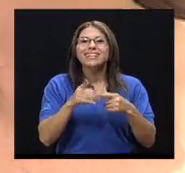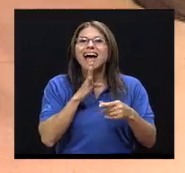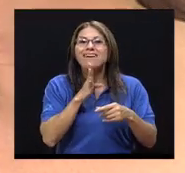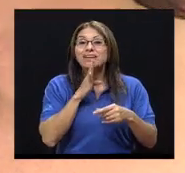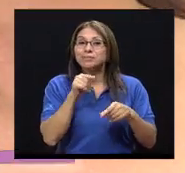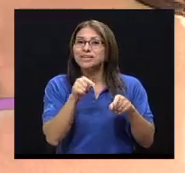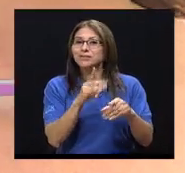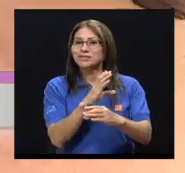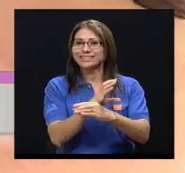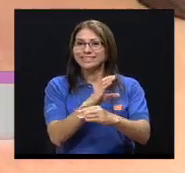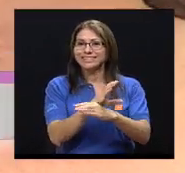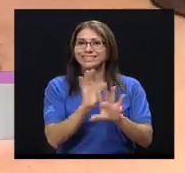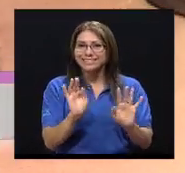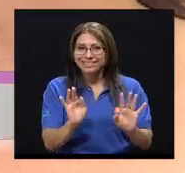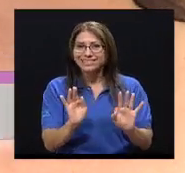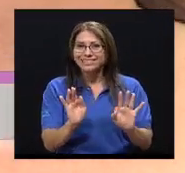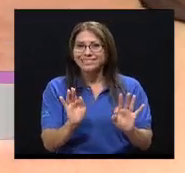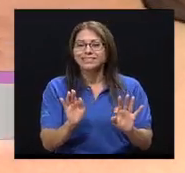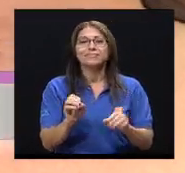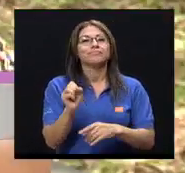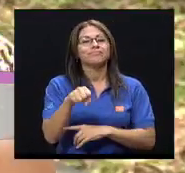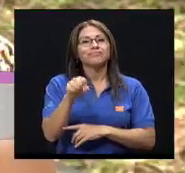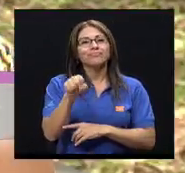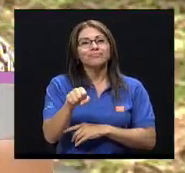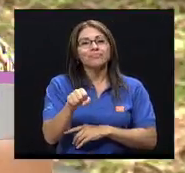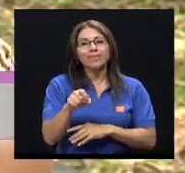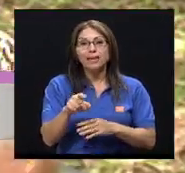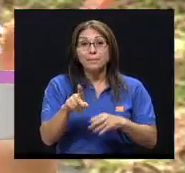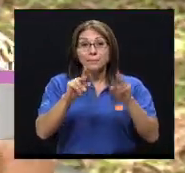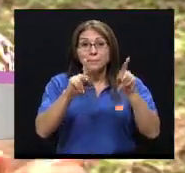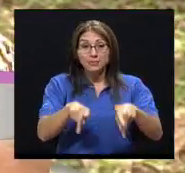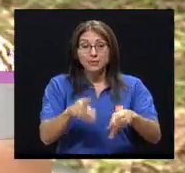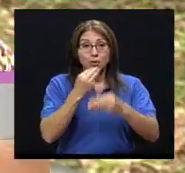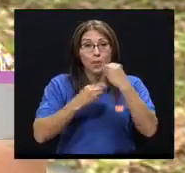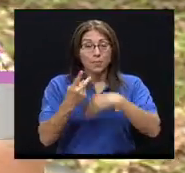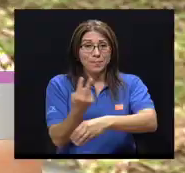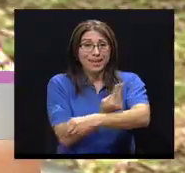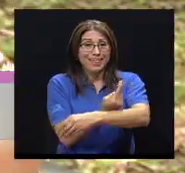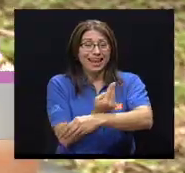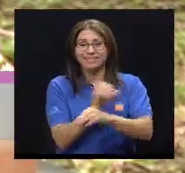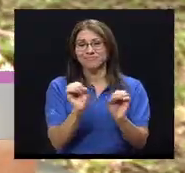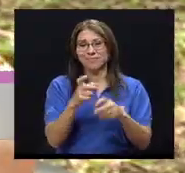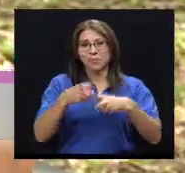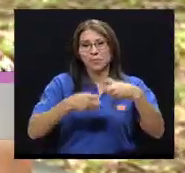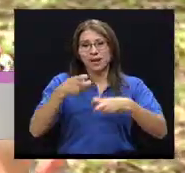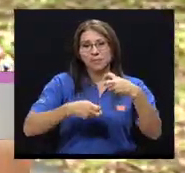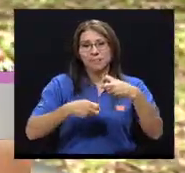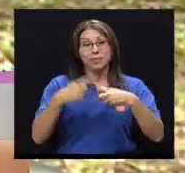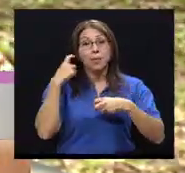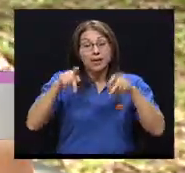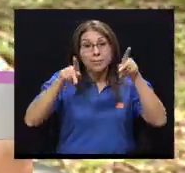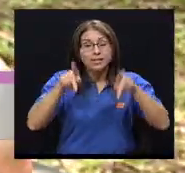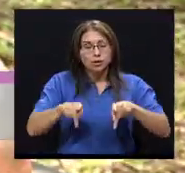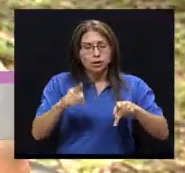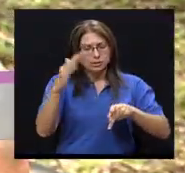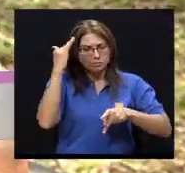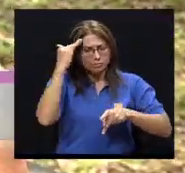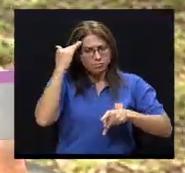Entonces, hablemos de esta arma de doble filo, le digo yo. Bueno, digamos que los vegetarianos no tenemos ese problema. Porque ellos al estar tan